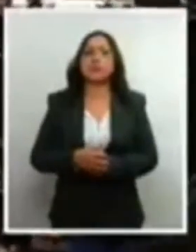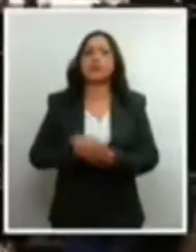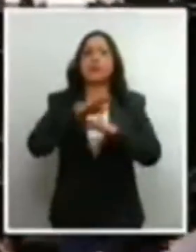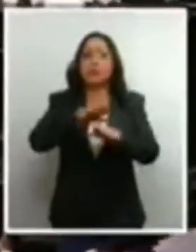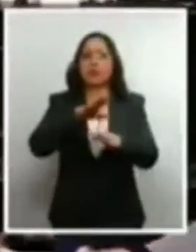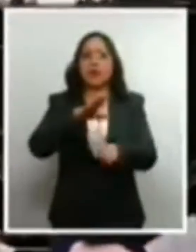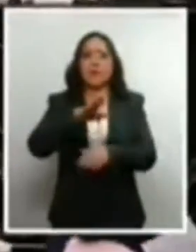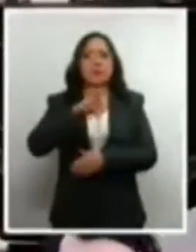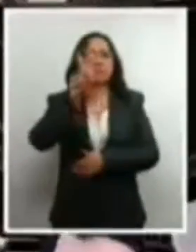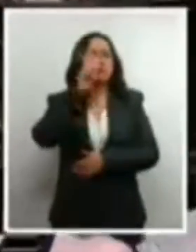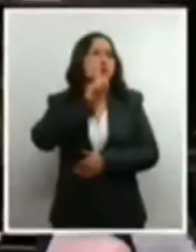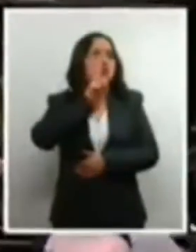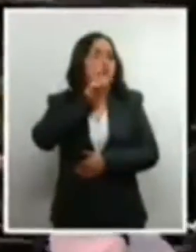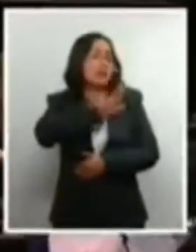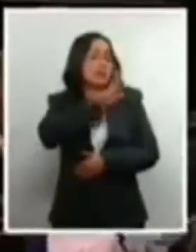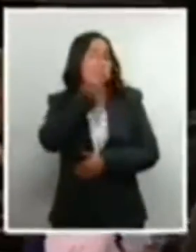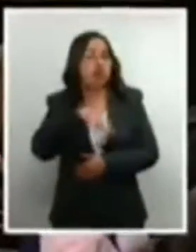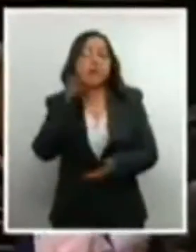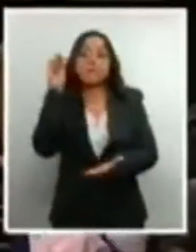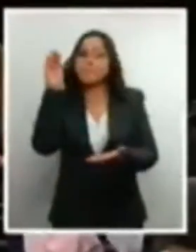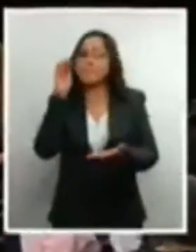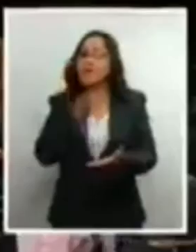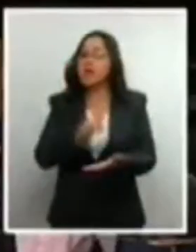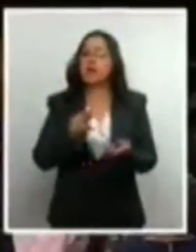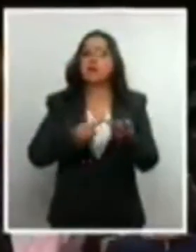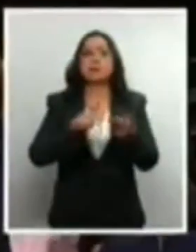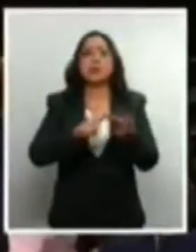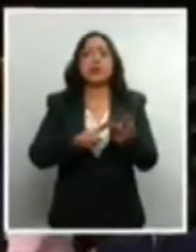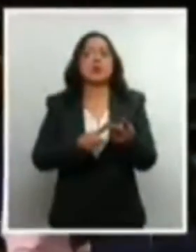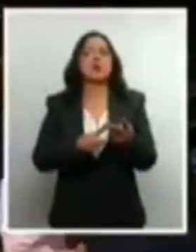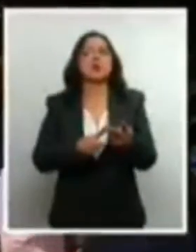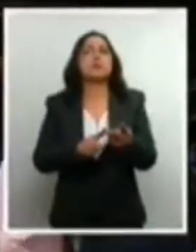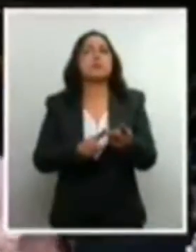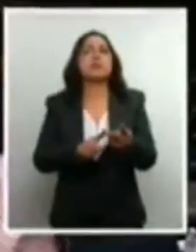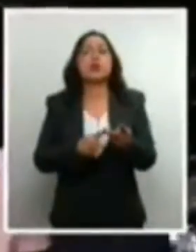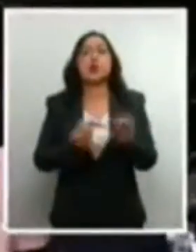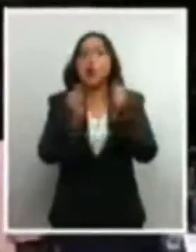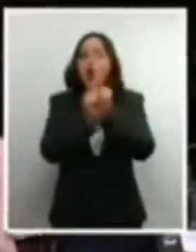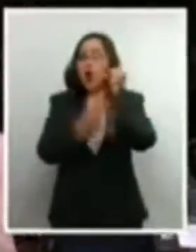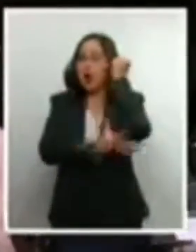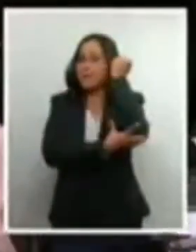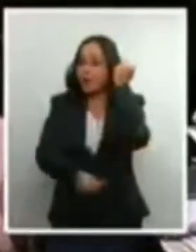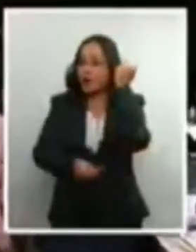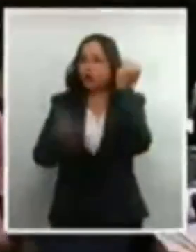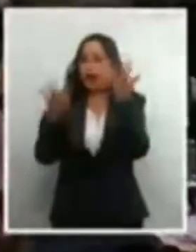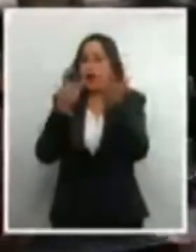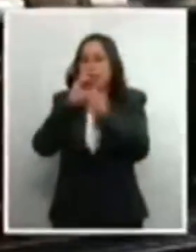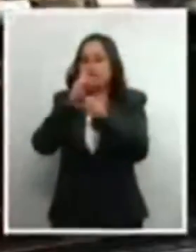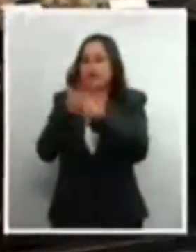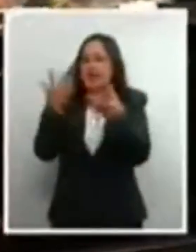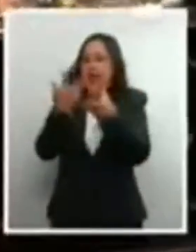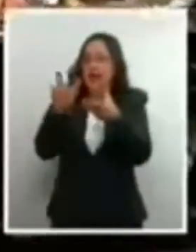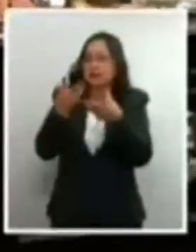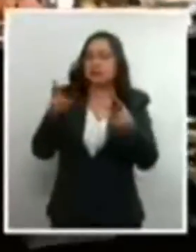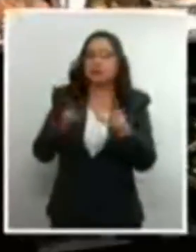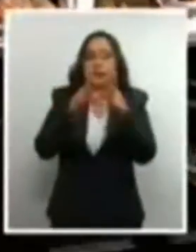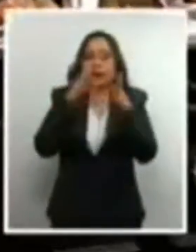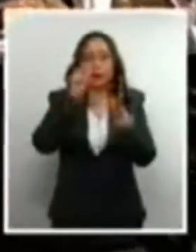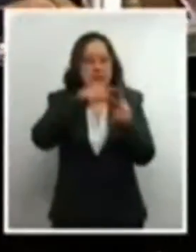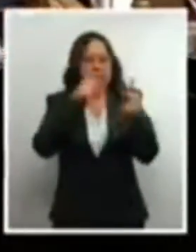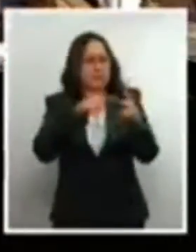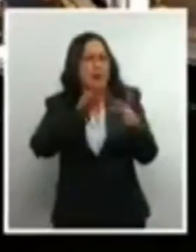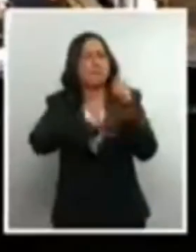de muerte maternal en general y de muertes maternas por abortos inducidos y espontáneos en particular.